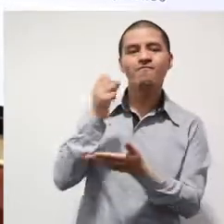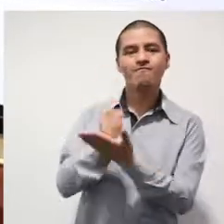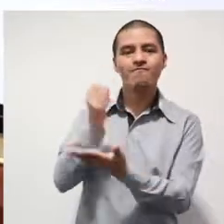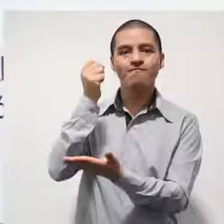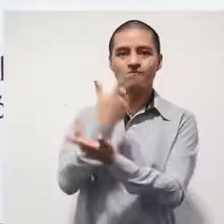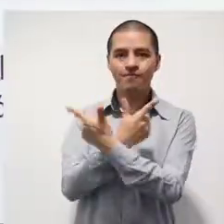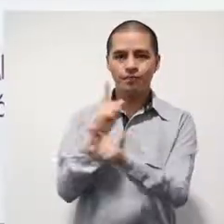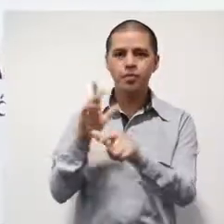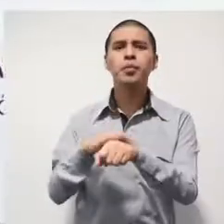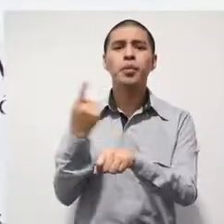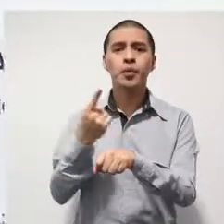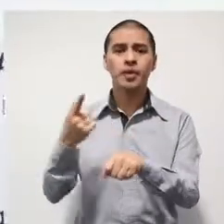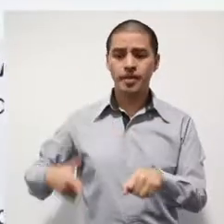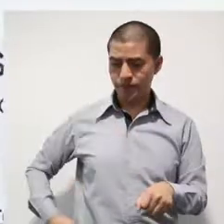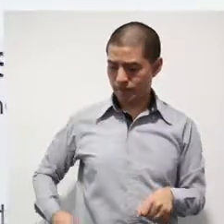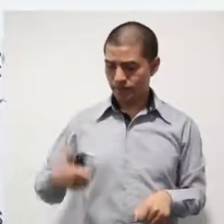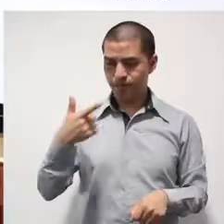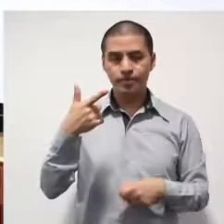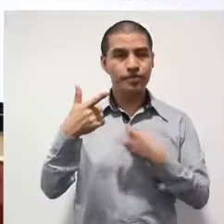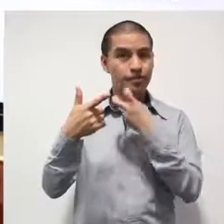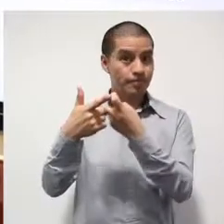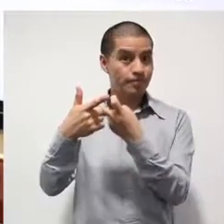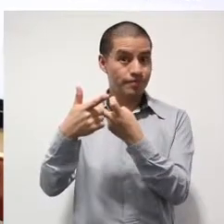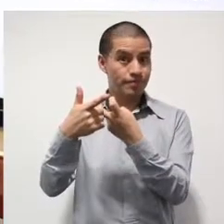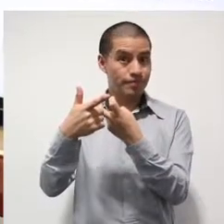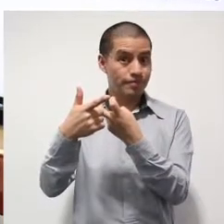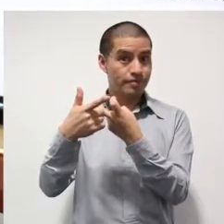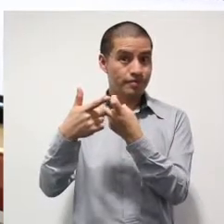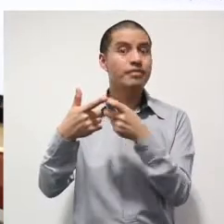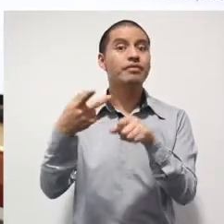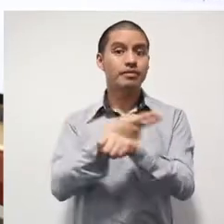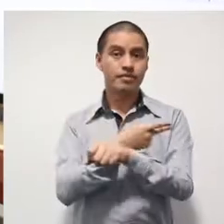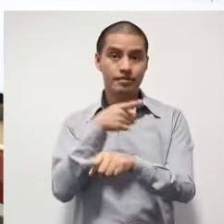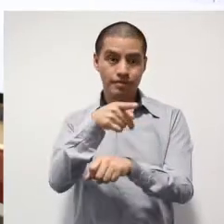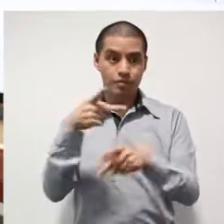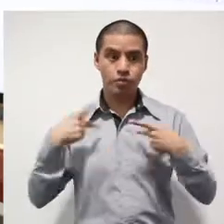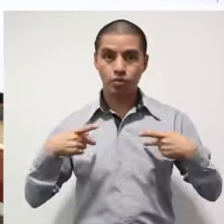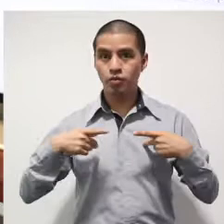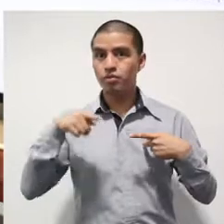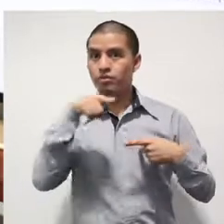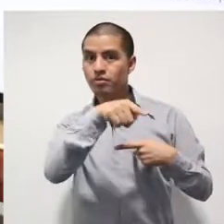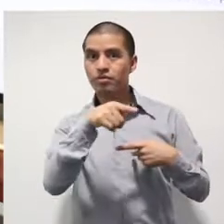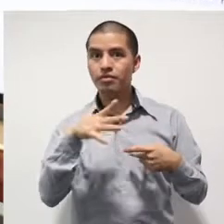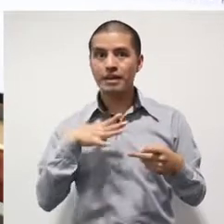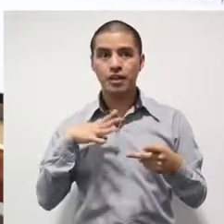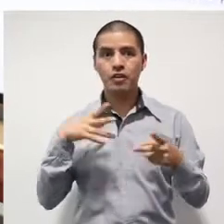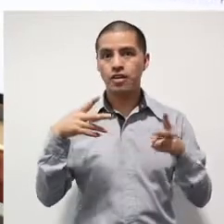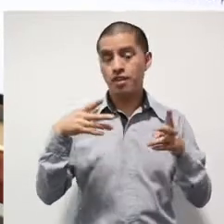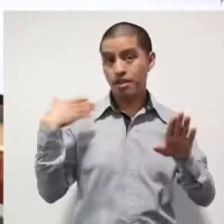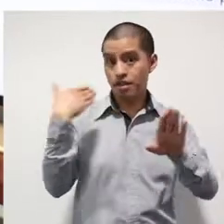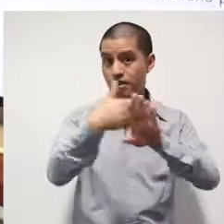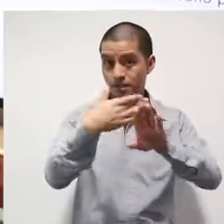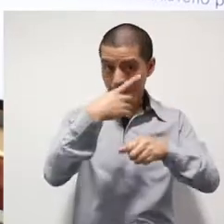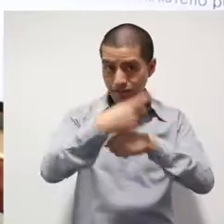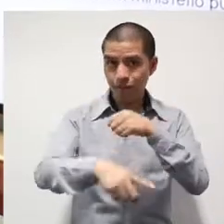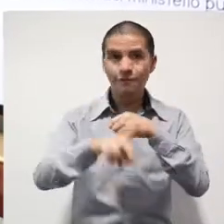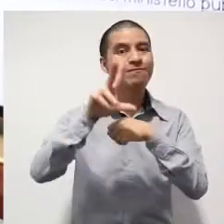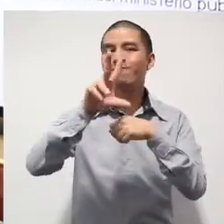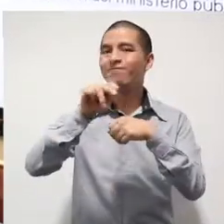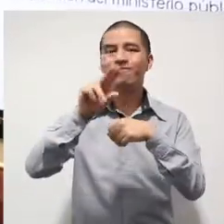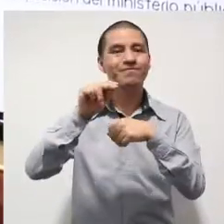Porque no se considera que el arma de fuego haya causado violencia por ser una pistola de municiones.